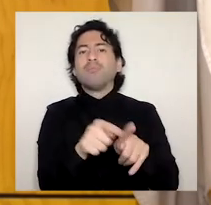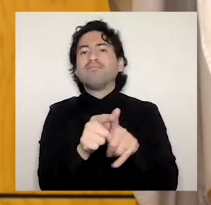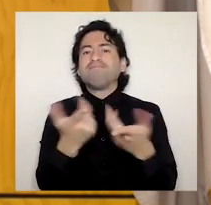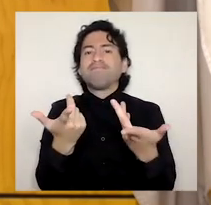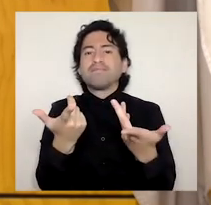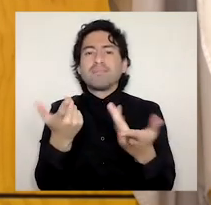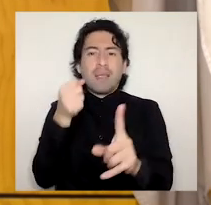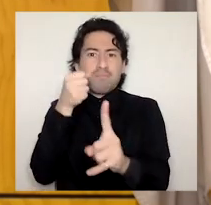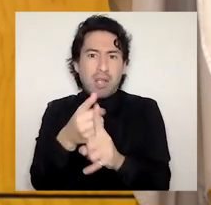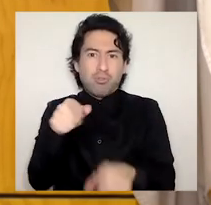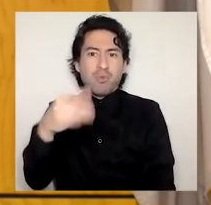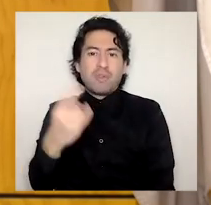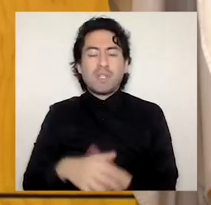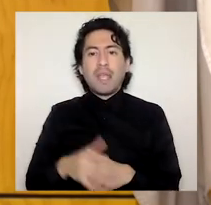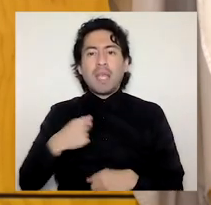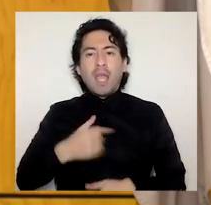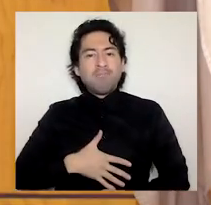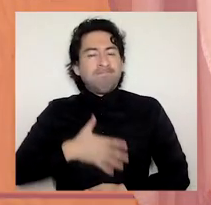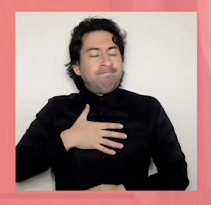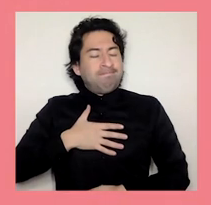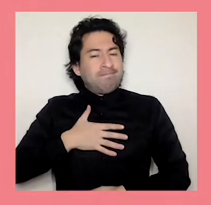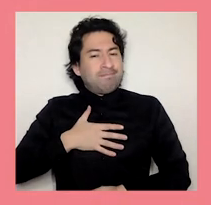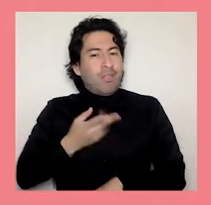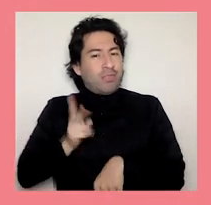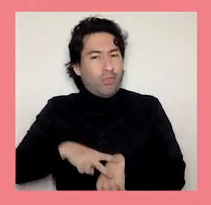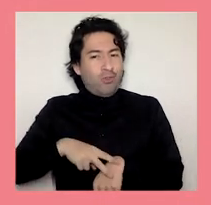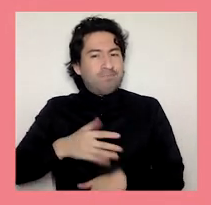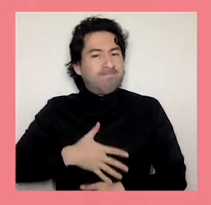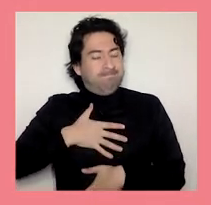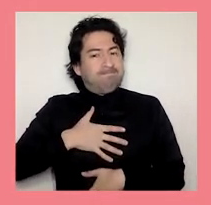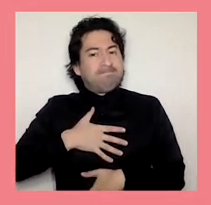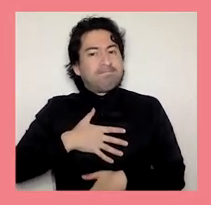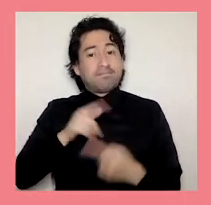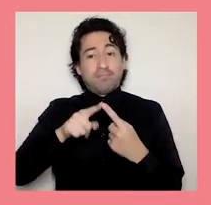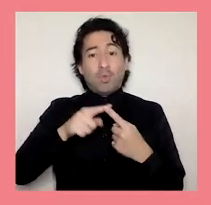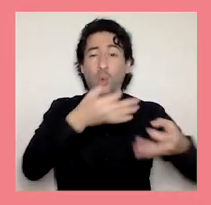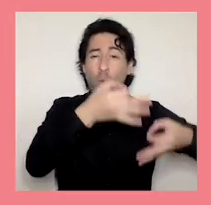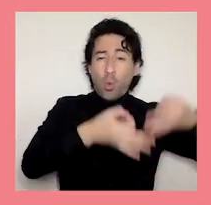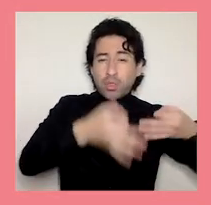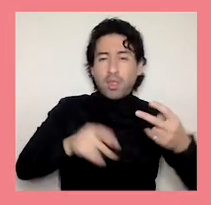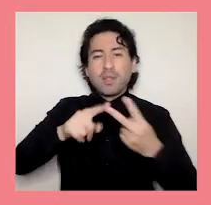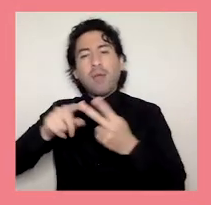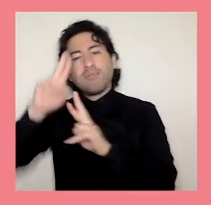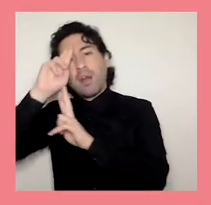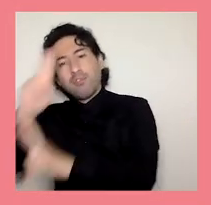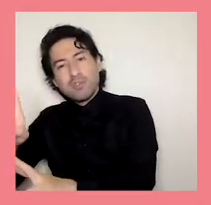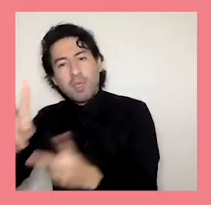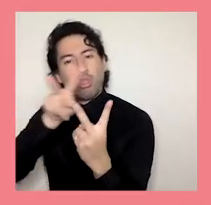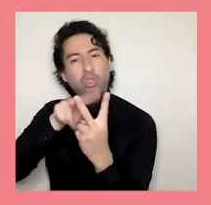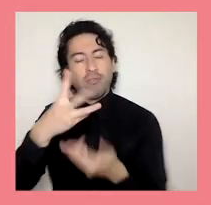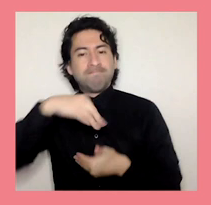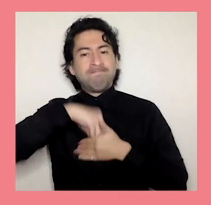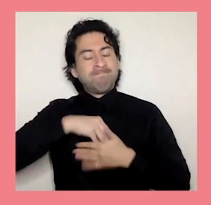la justicia y el reconocimiento. Por eso debemos reconocer que la universidad tiene una